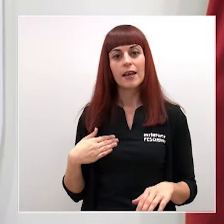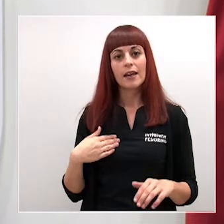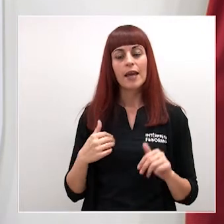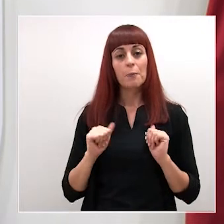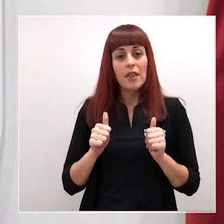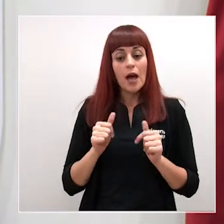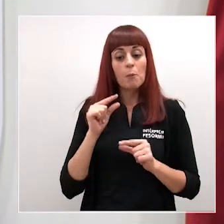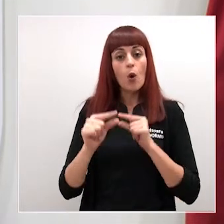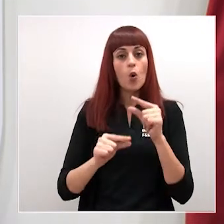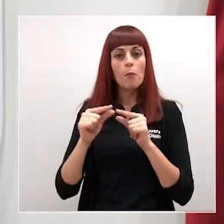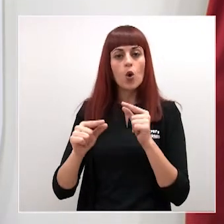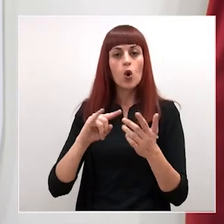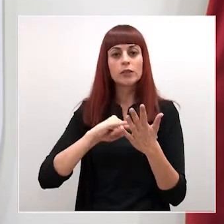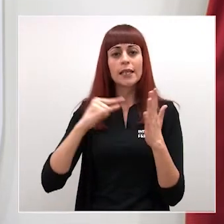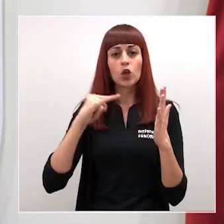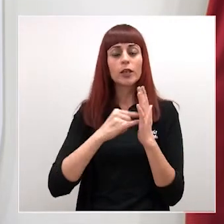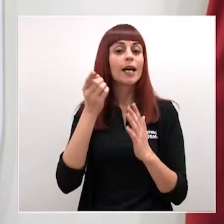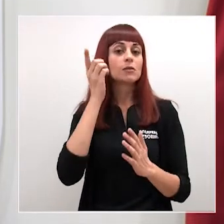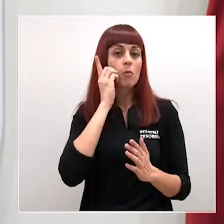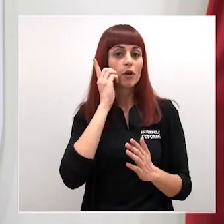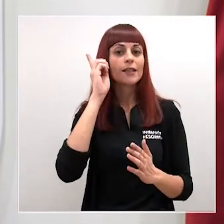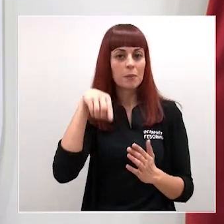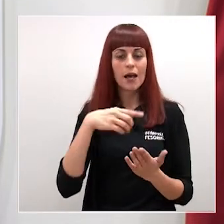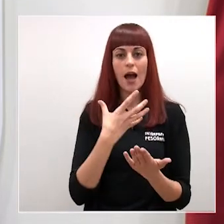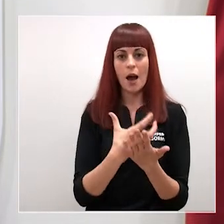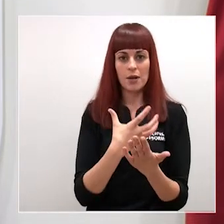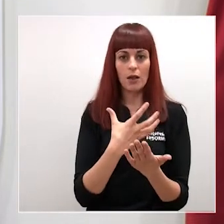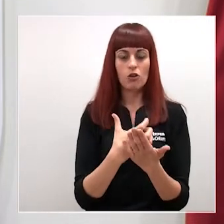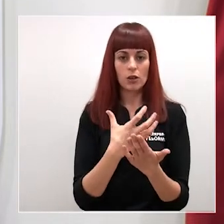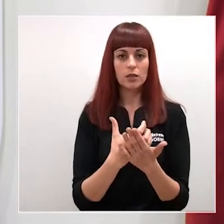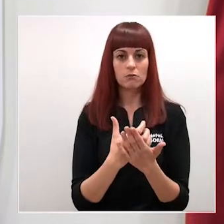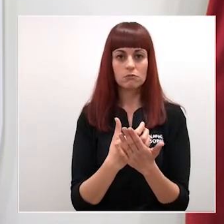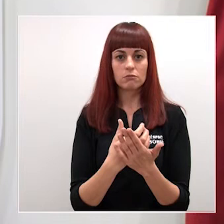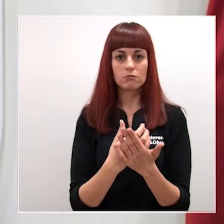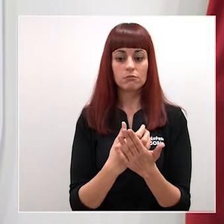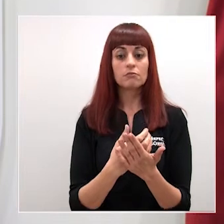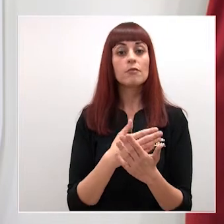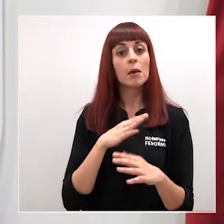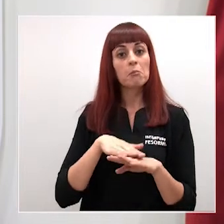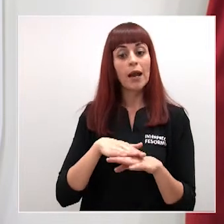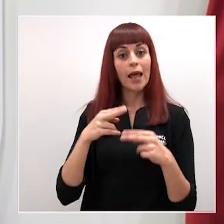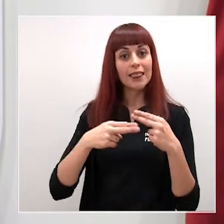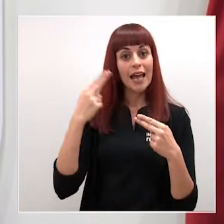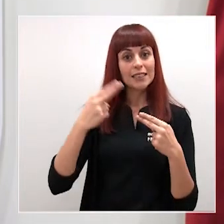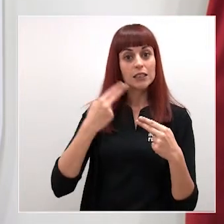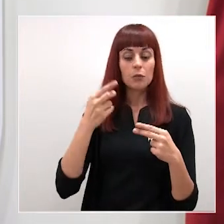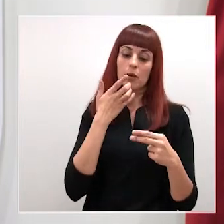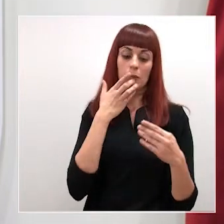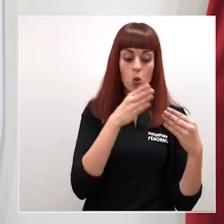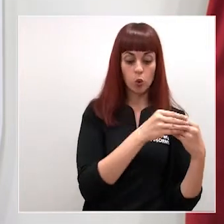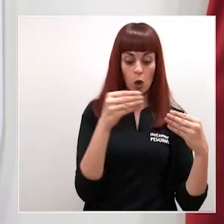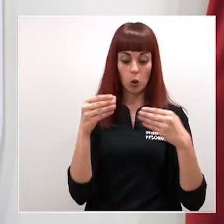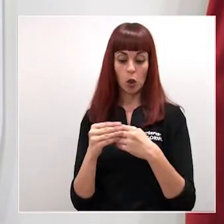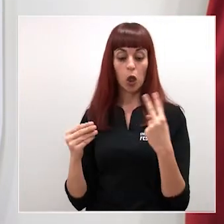de las tecnologías móviles y aplicaciones y se abre la posibilidad de compartir taxi por parte de varios usuarios